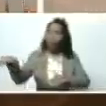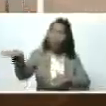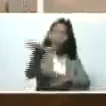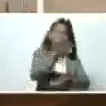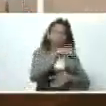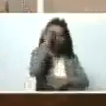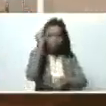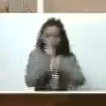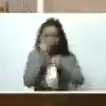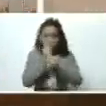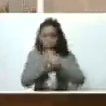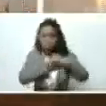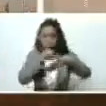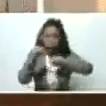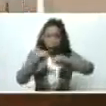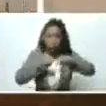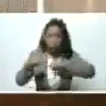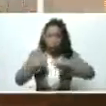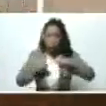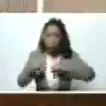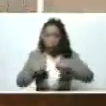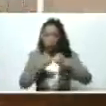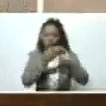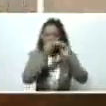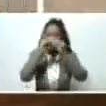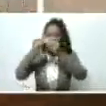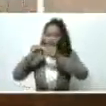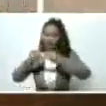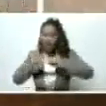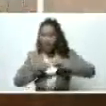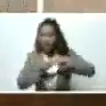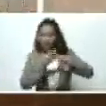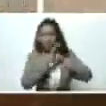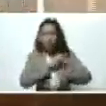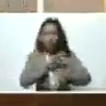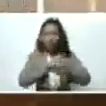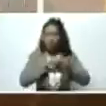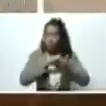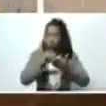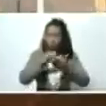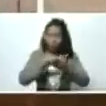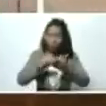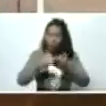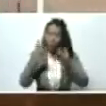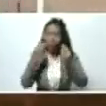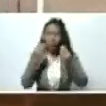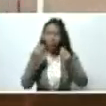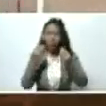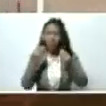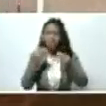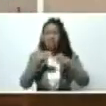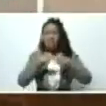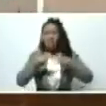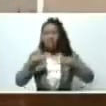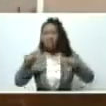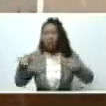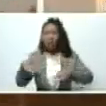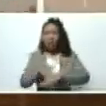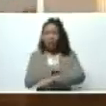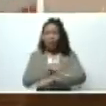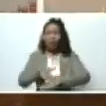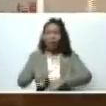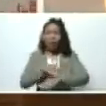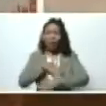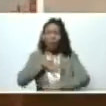estamos, bueno, reparando los daños, haciendo el censo social. Hay mucho, mucho lodo en las calles, están totalmente